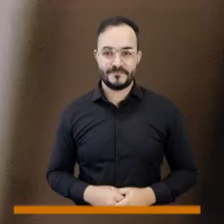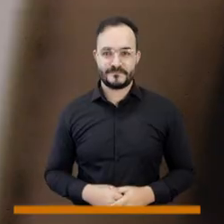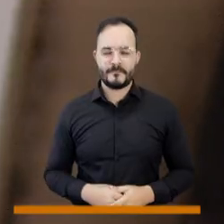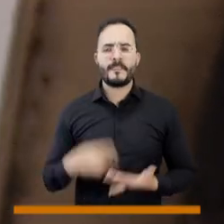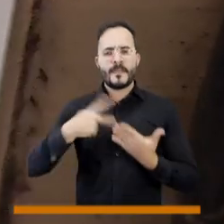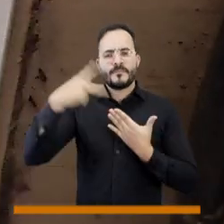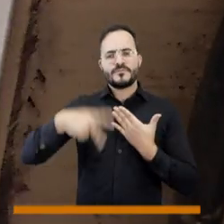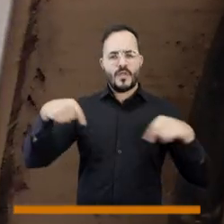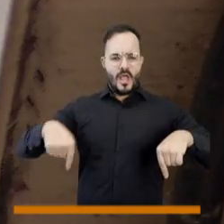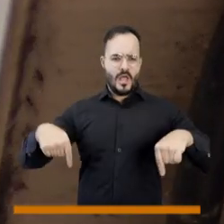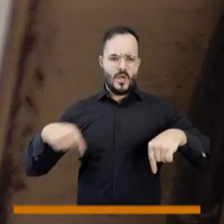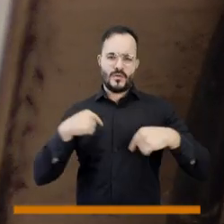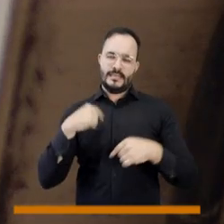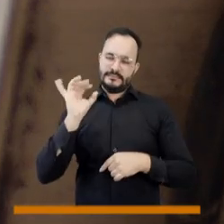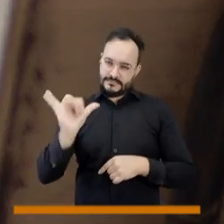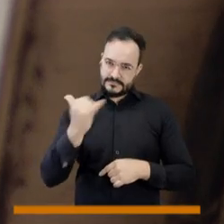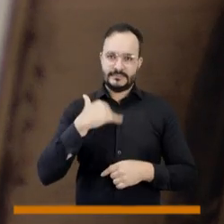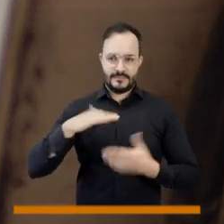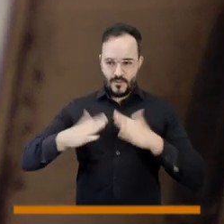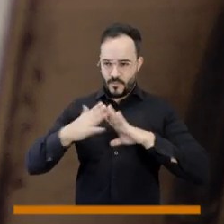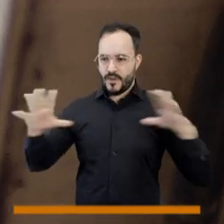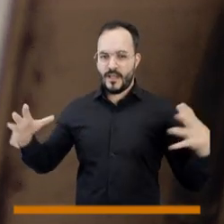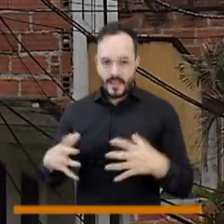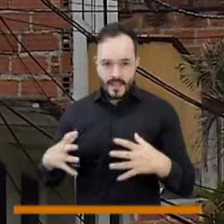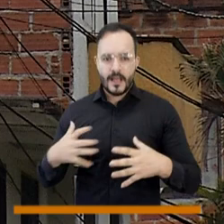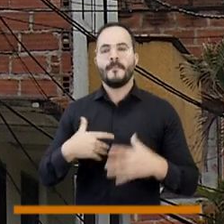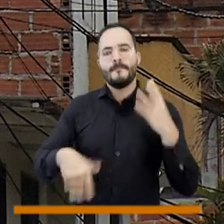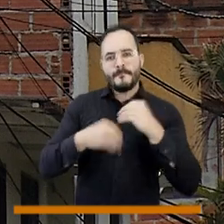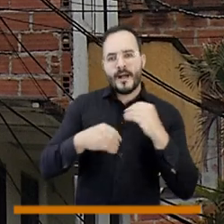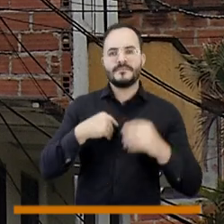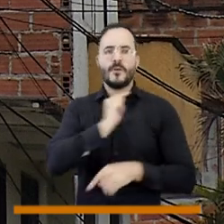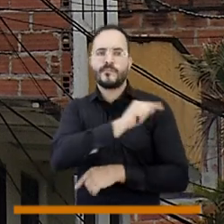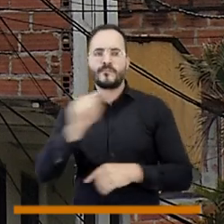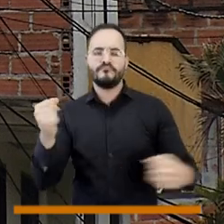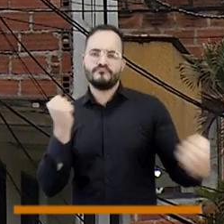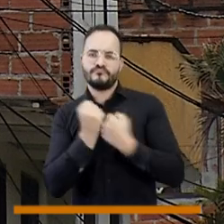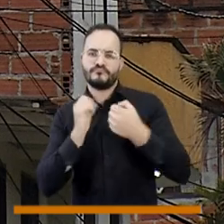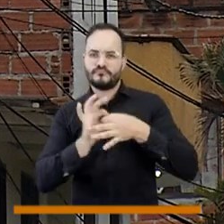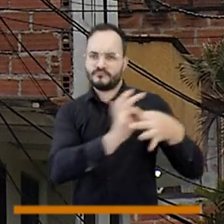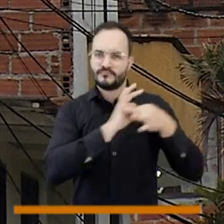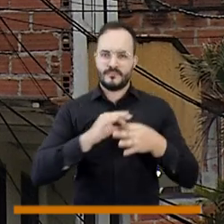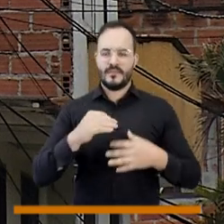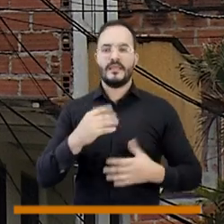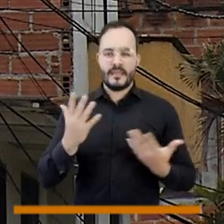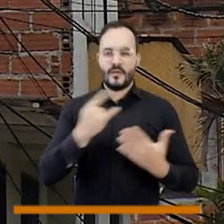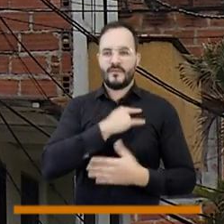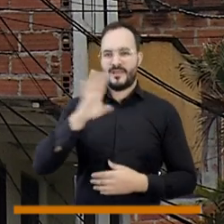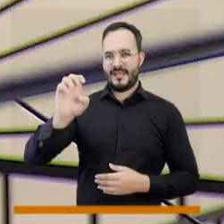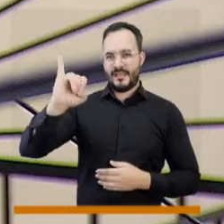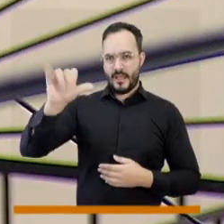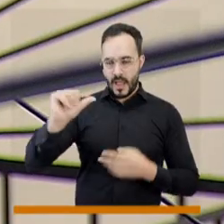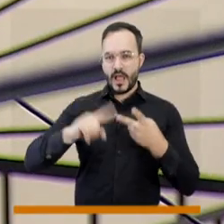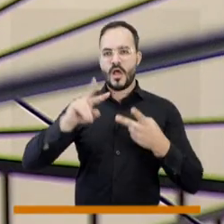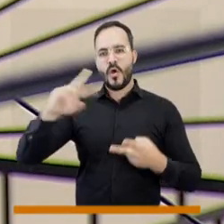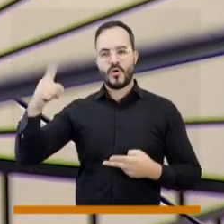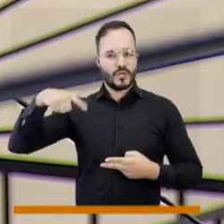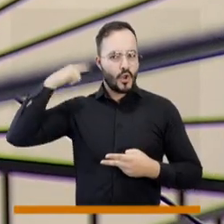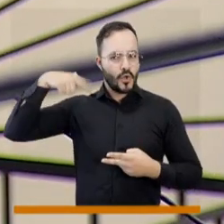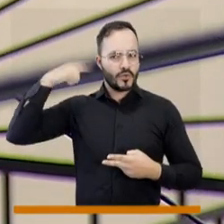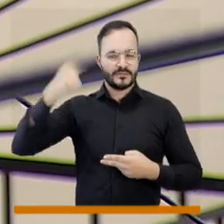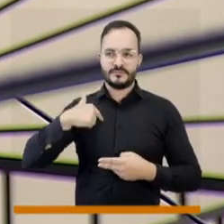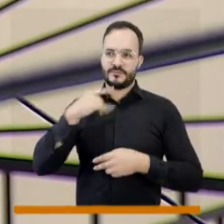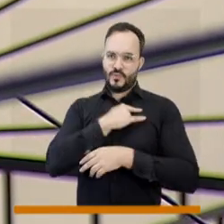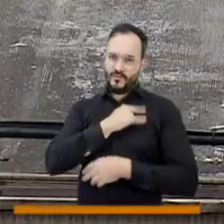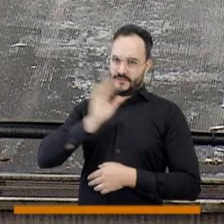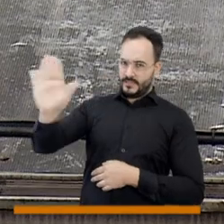En este proyecto además de nosotros como comunidad hacen parte las universidades EIA y London College University